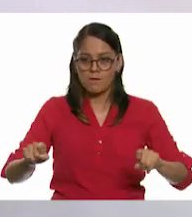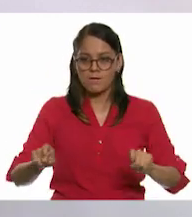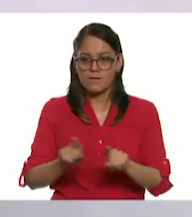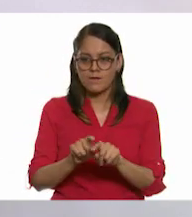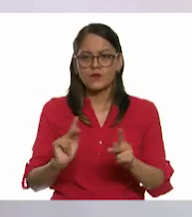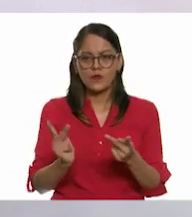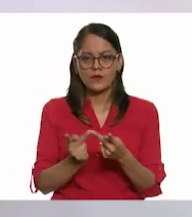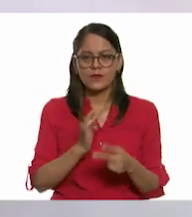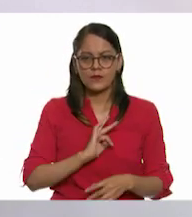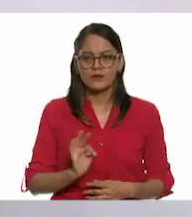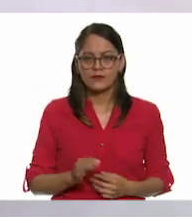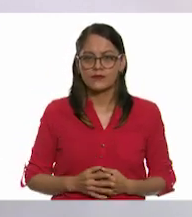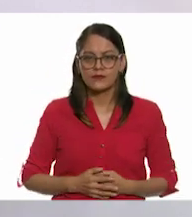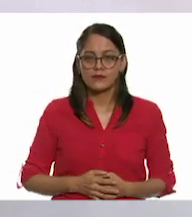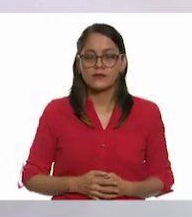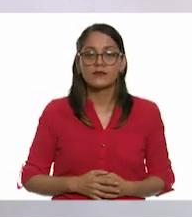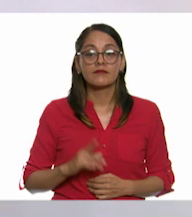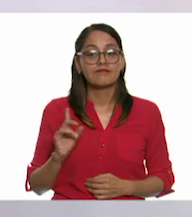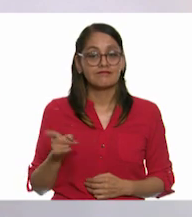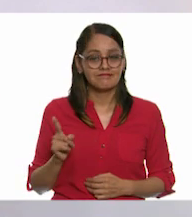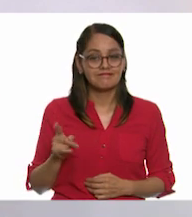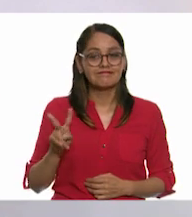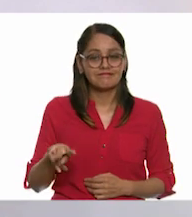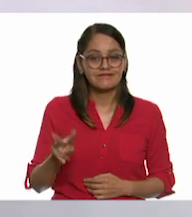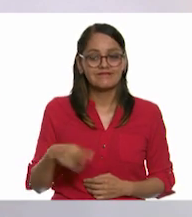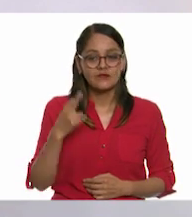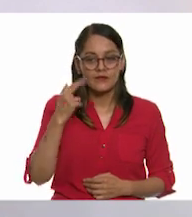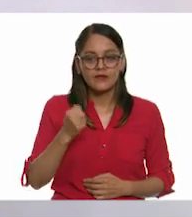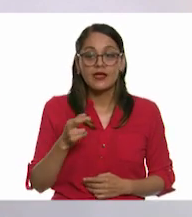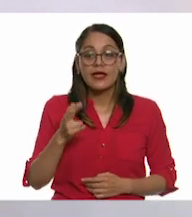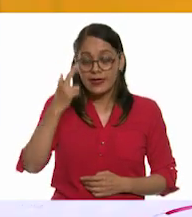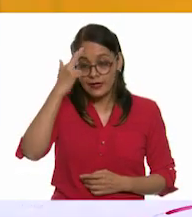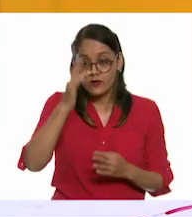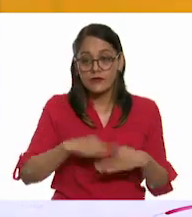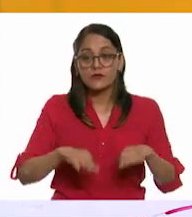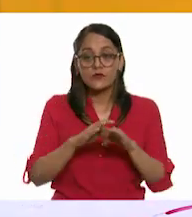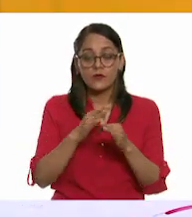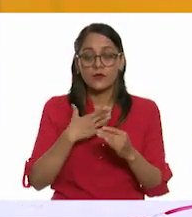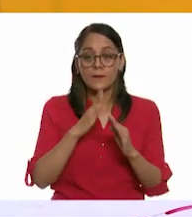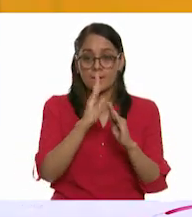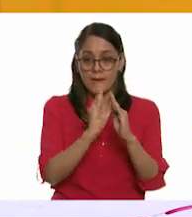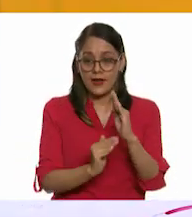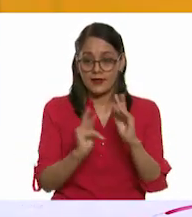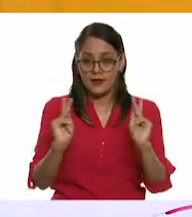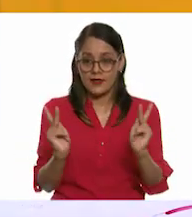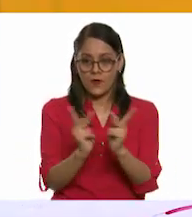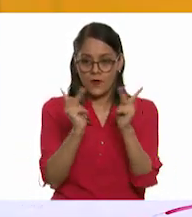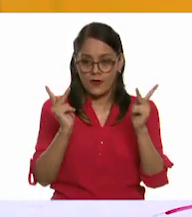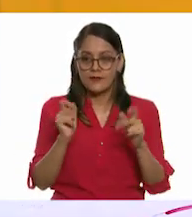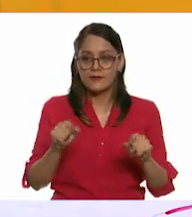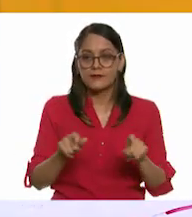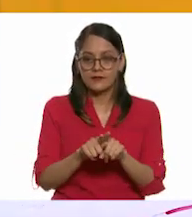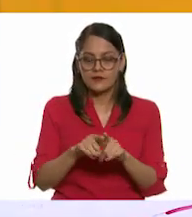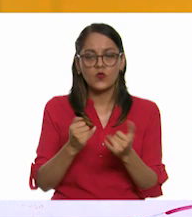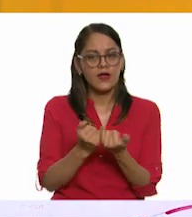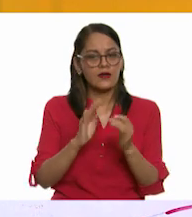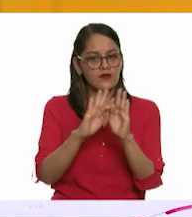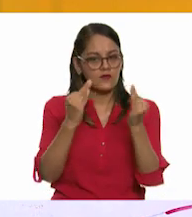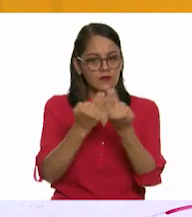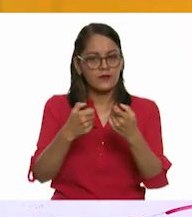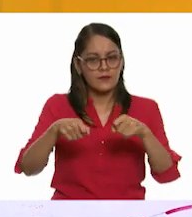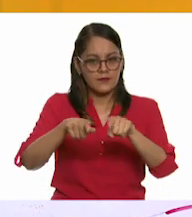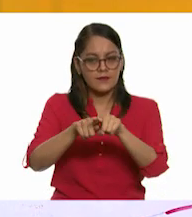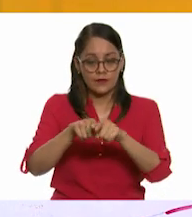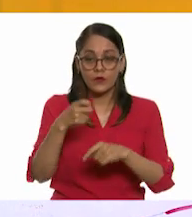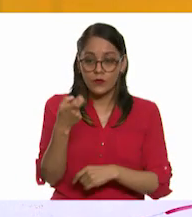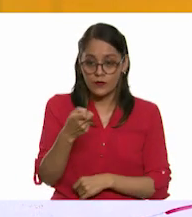cabe en la otra mitad. Ah, sí es cierto. Recordemos que los segmentos deben de ser iguales y con la misma forma, por